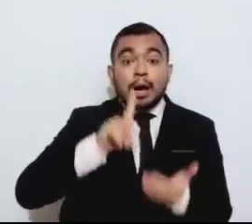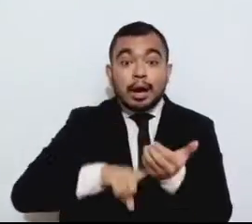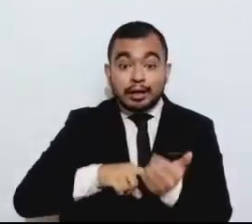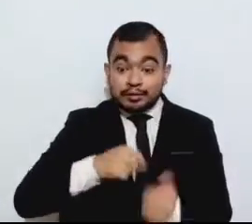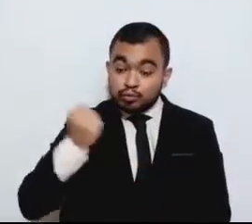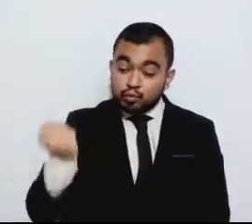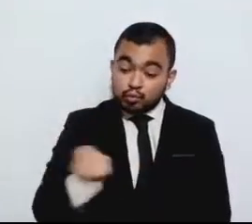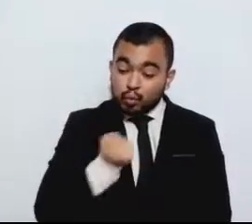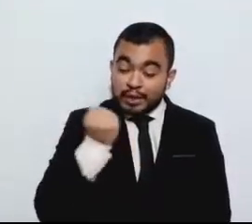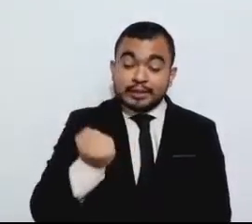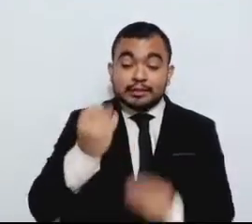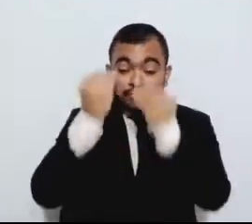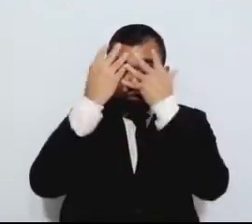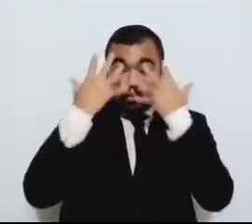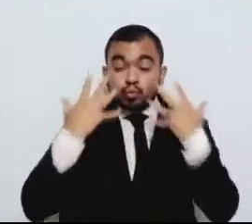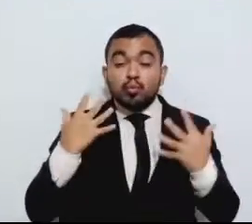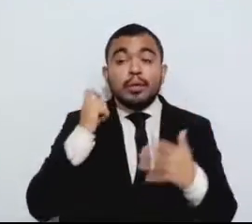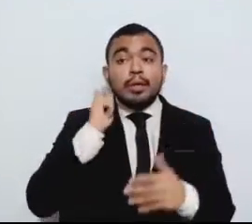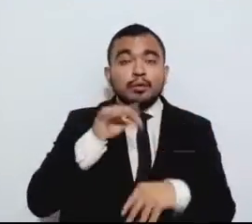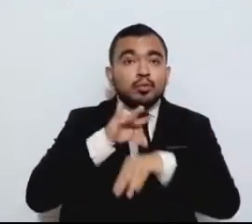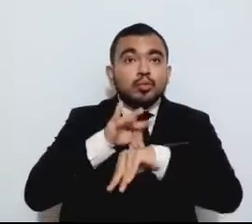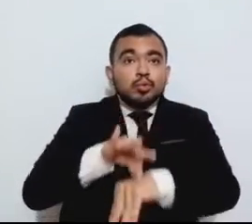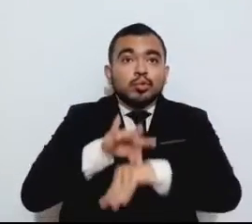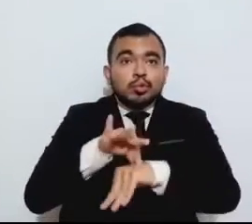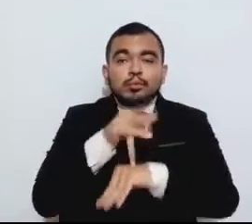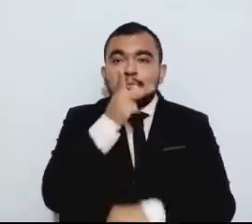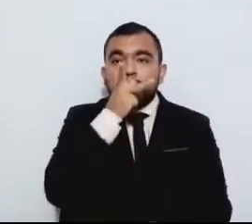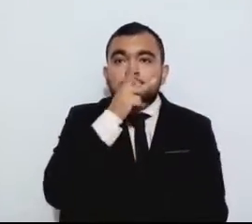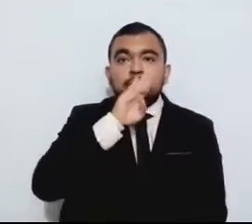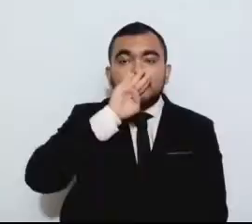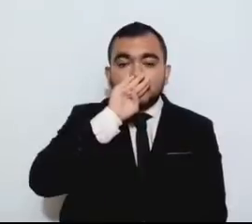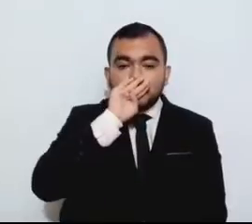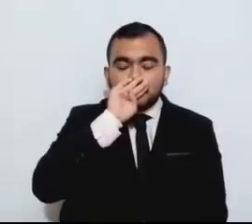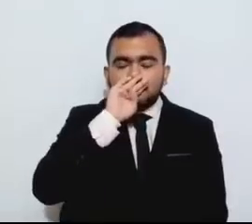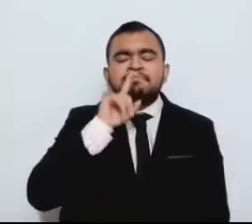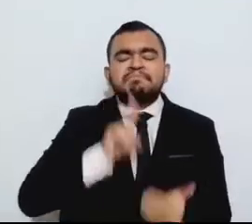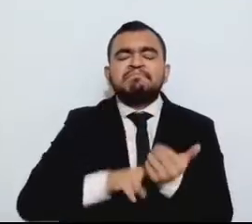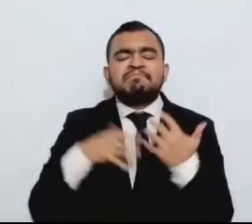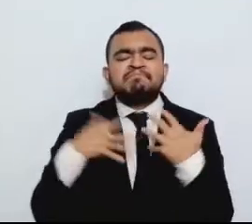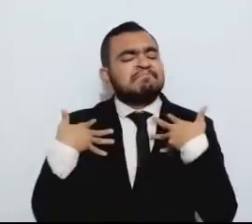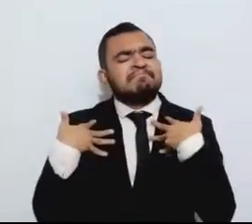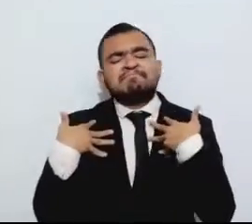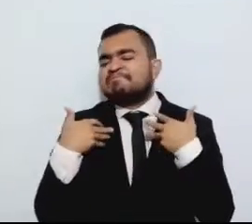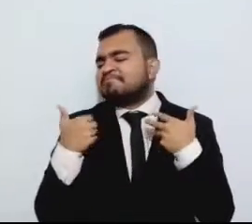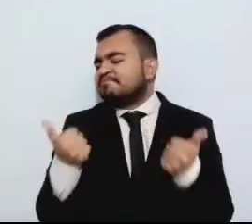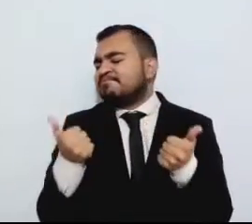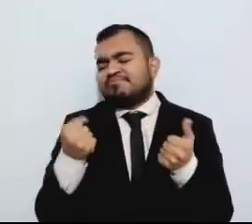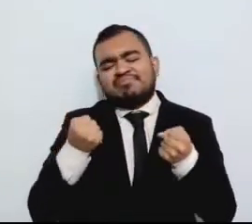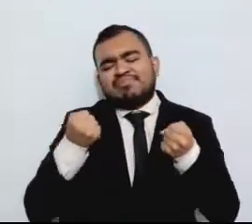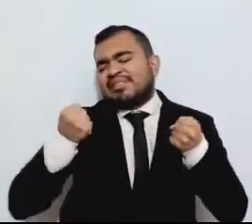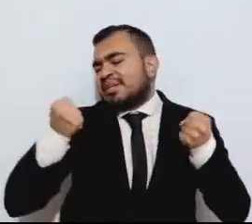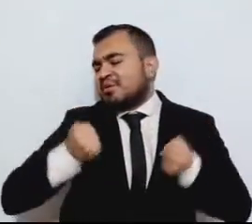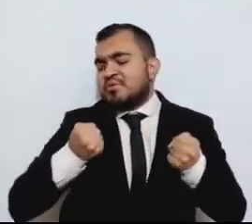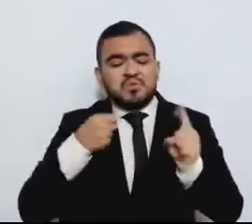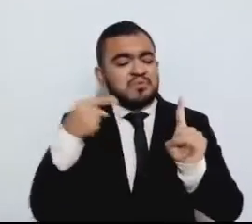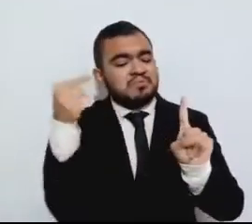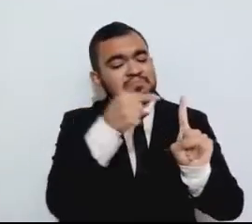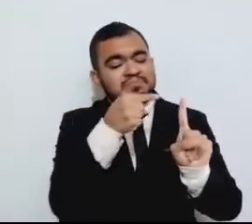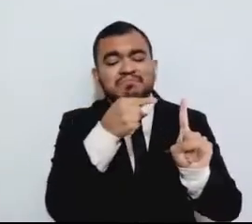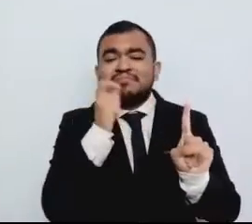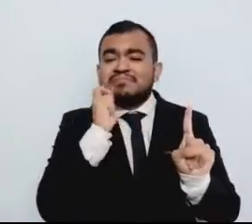o madres, entendemos sin regateos y sin vacilaciones lo valioso y fundamental que es la vida,